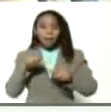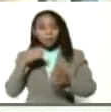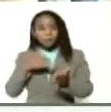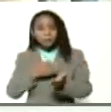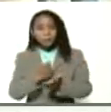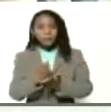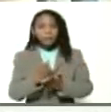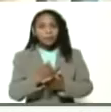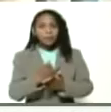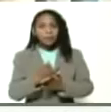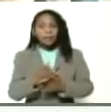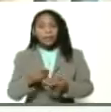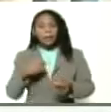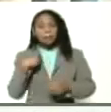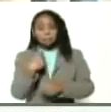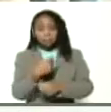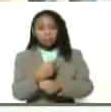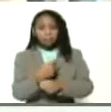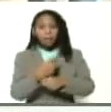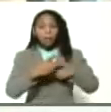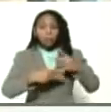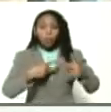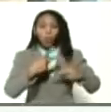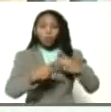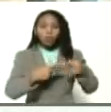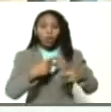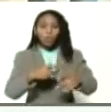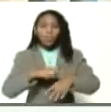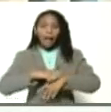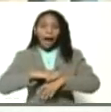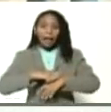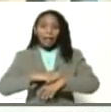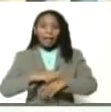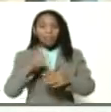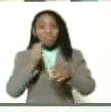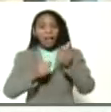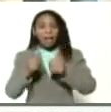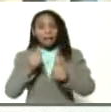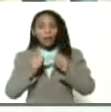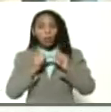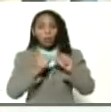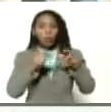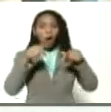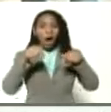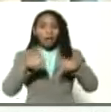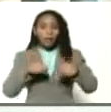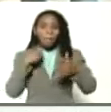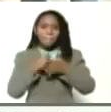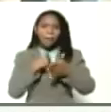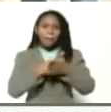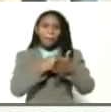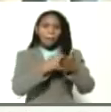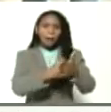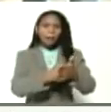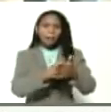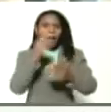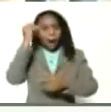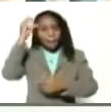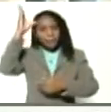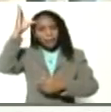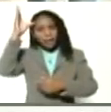sustentable y rentable de producción de carne y de leche. Seguimos aquí, insistimos en nuestras potencialidades,